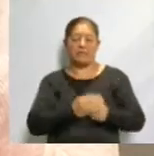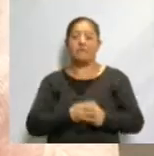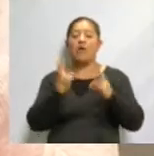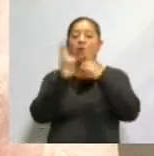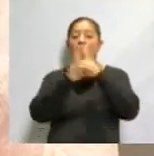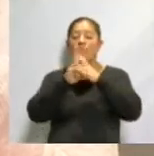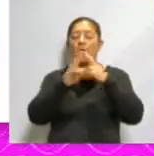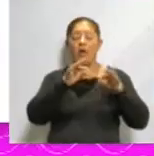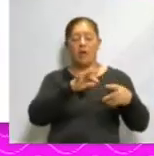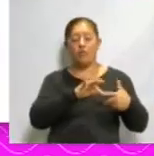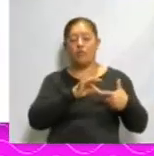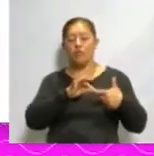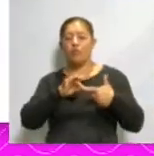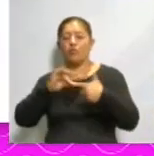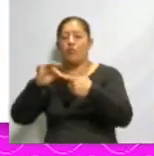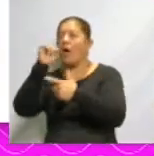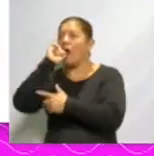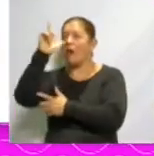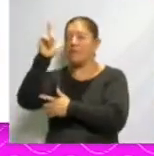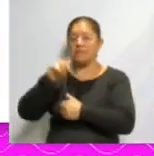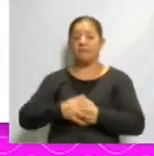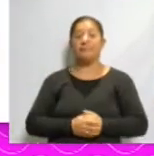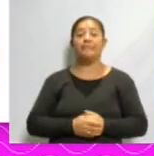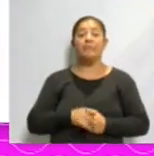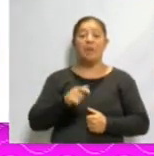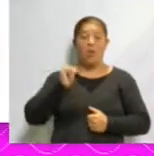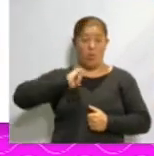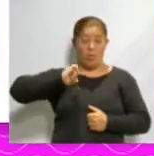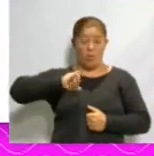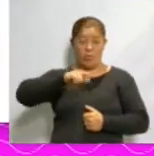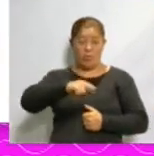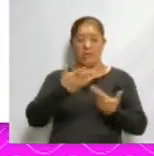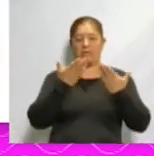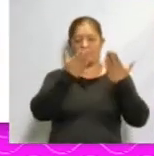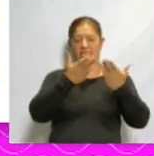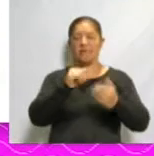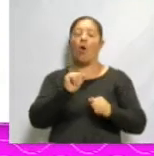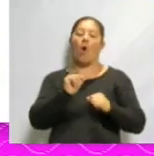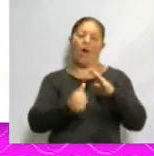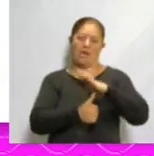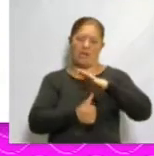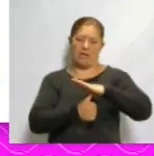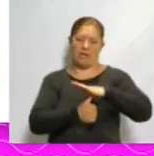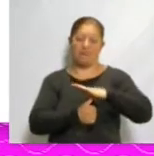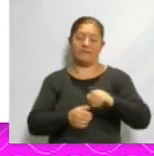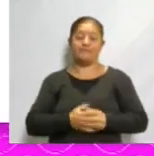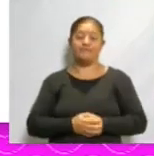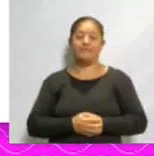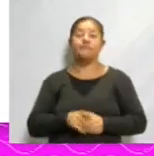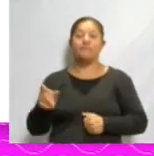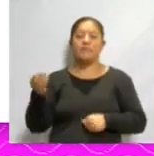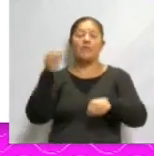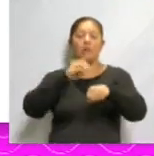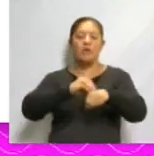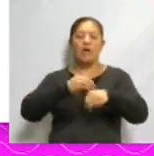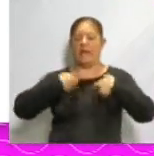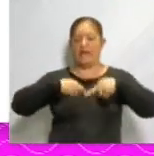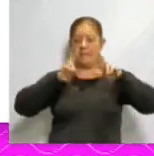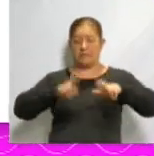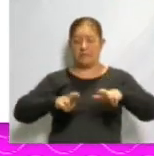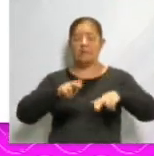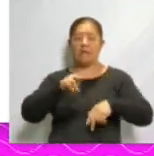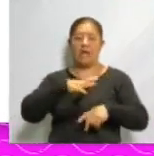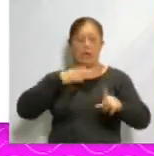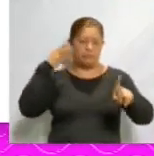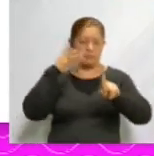guía a las almas. Durante la época prehispánica, en las ofrendas o altares de Día de Muertos solían colocarse representaciones que